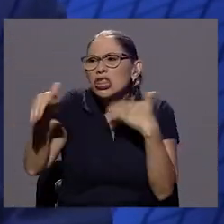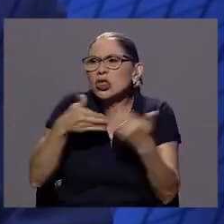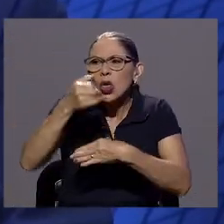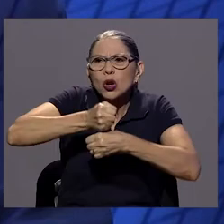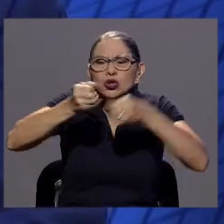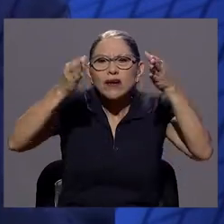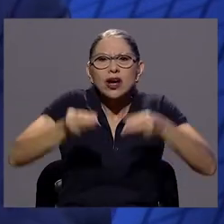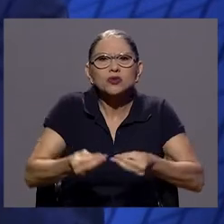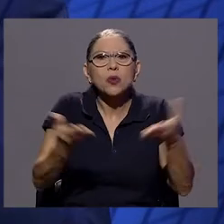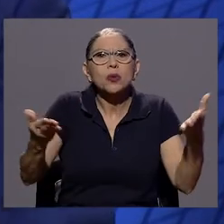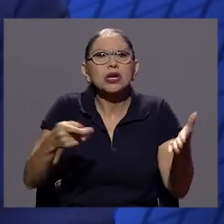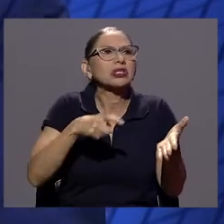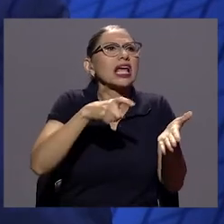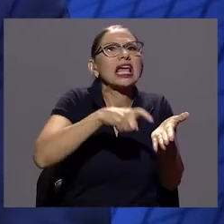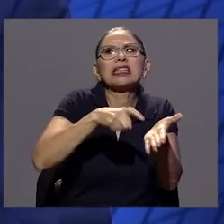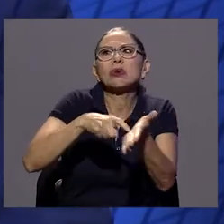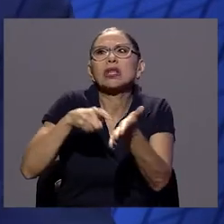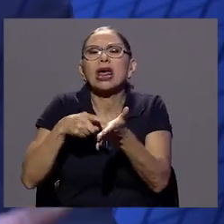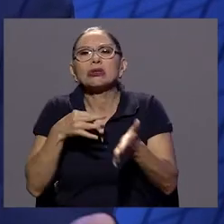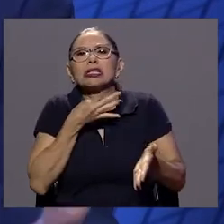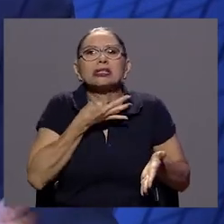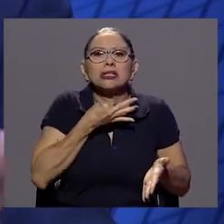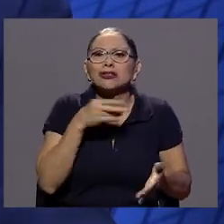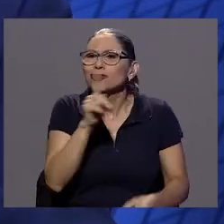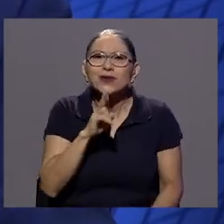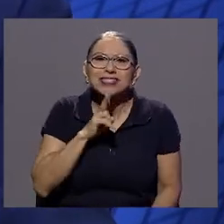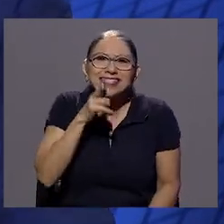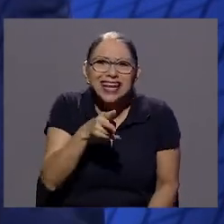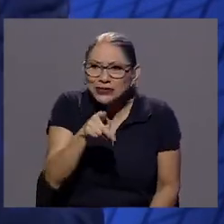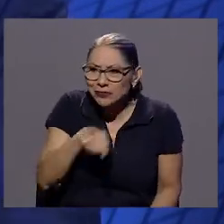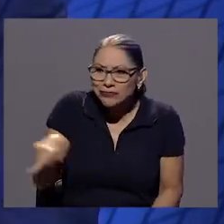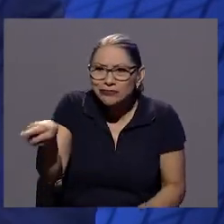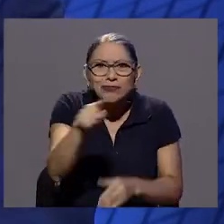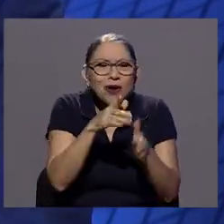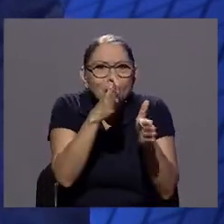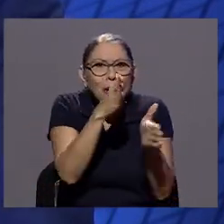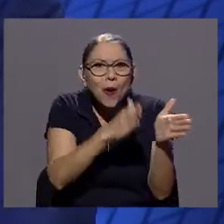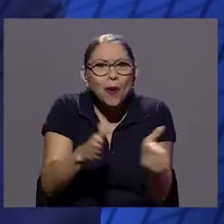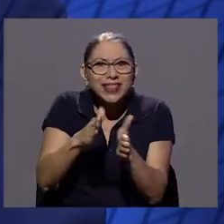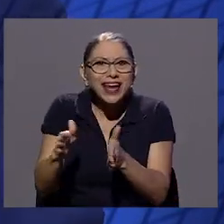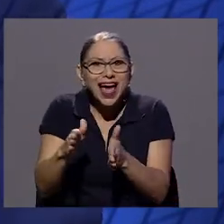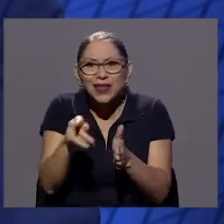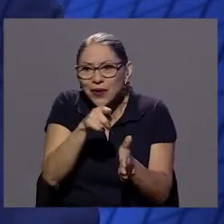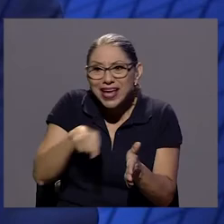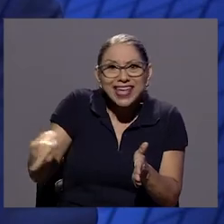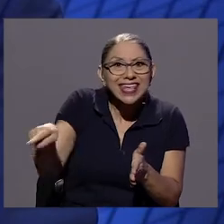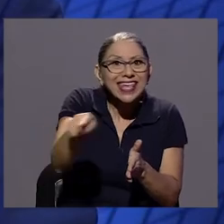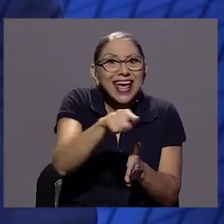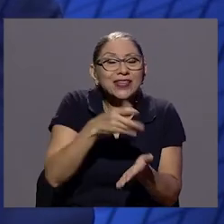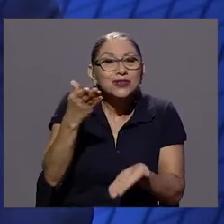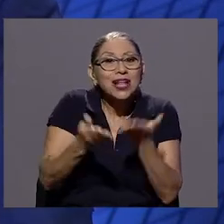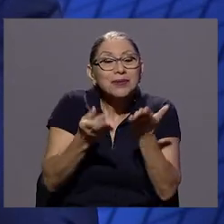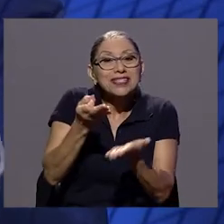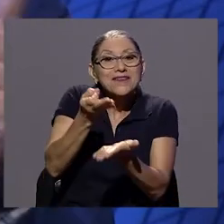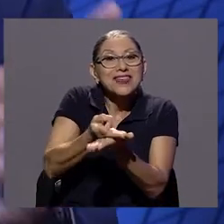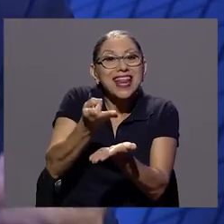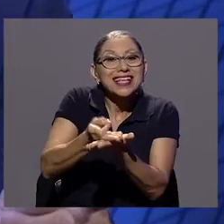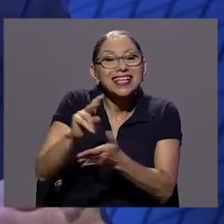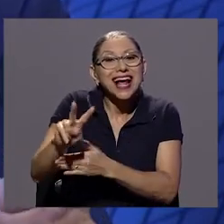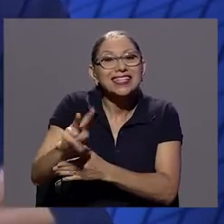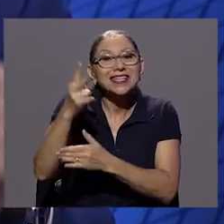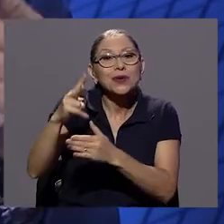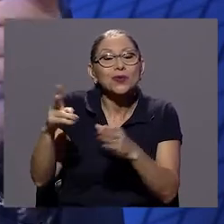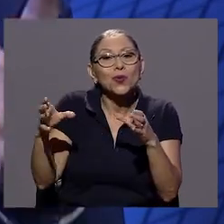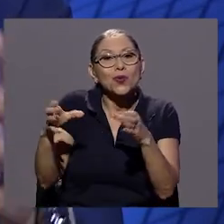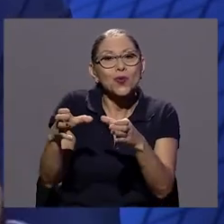cierto. Hay un sector de empleados públicos ordenado, que es más, son los que financian posiblemente al segundo